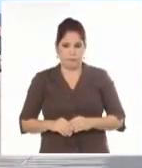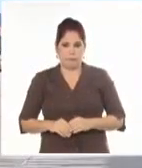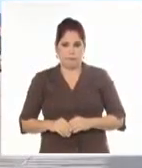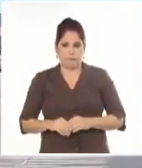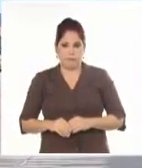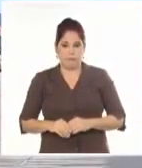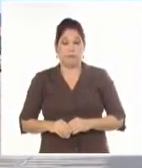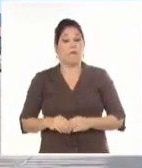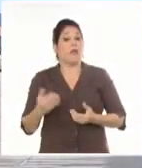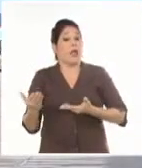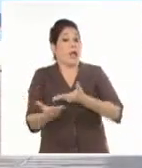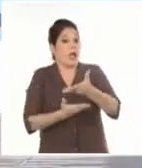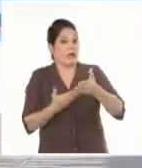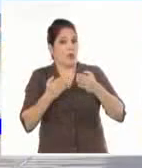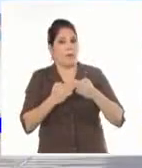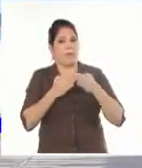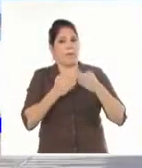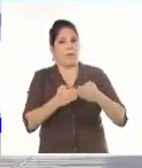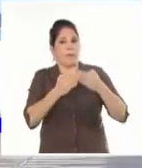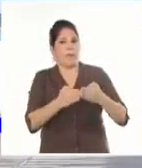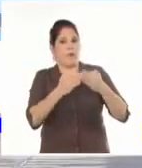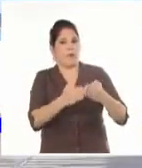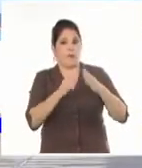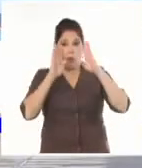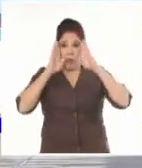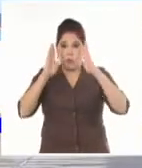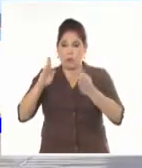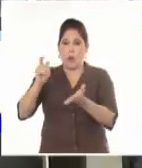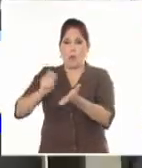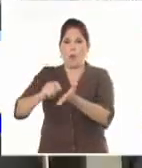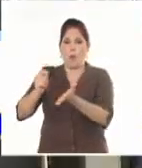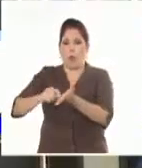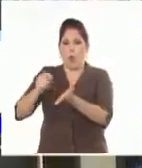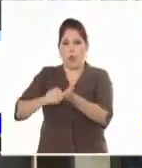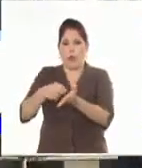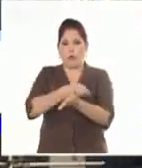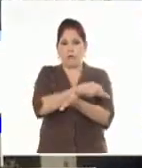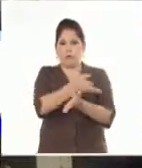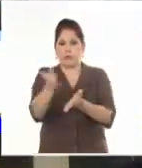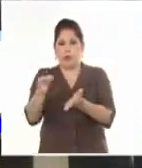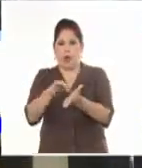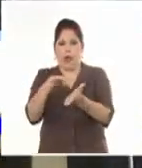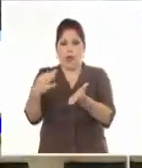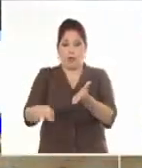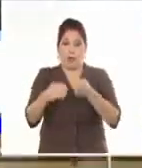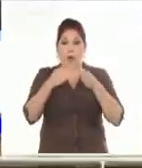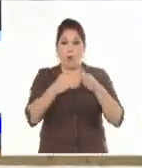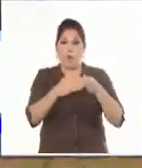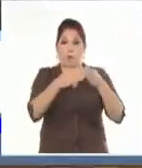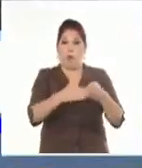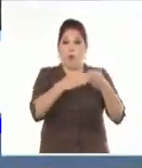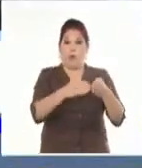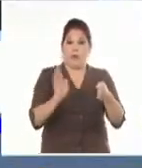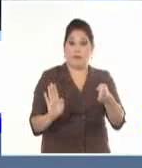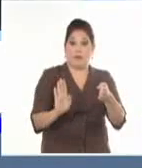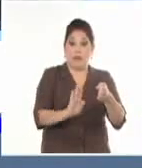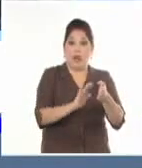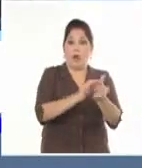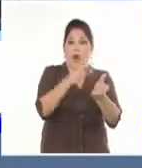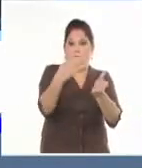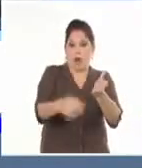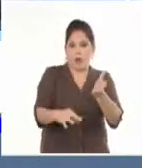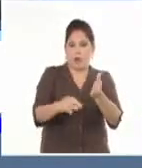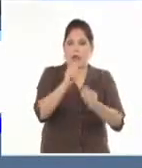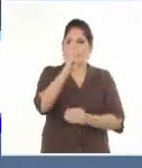Gestión portuaria en función de la canasta familiar normada. Este buque transportó a Cuba unas